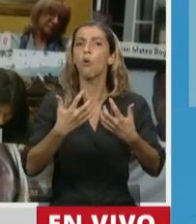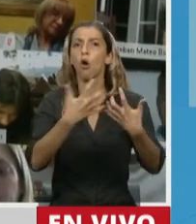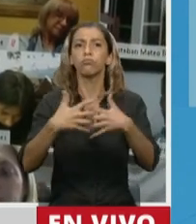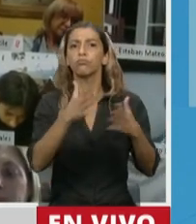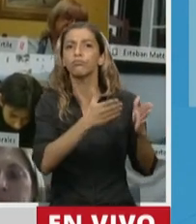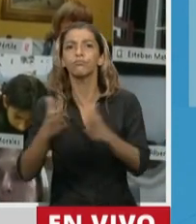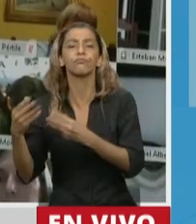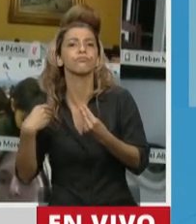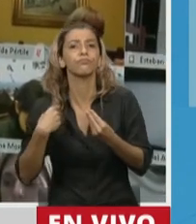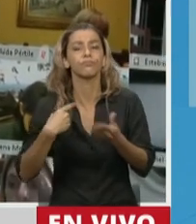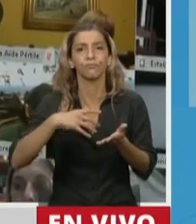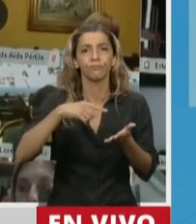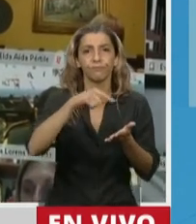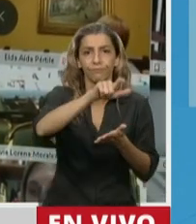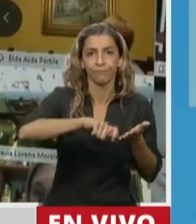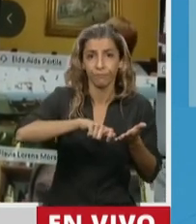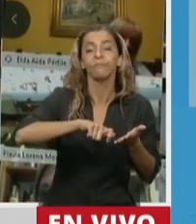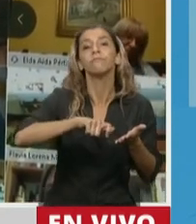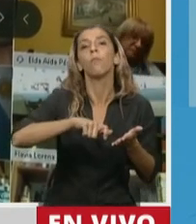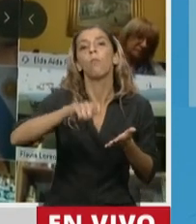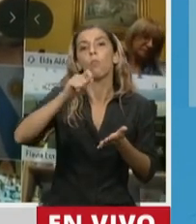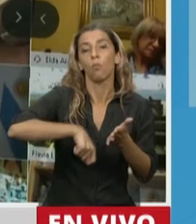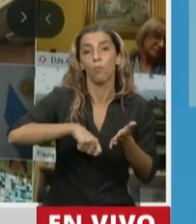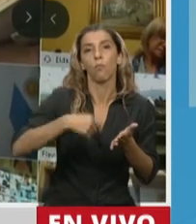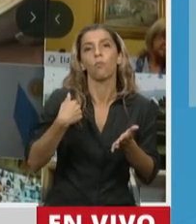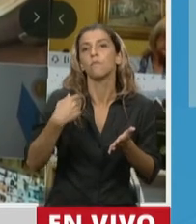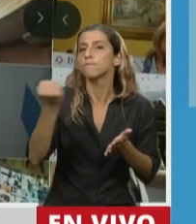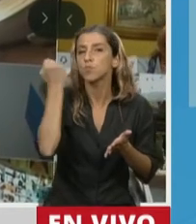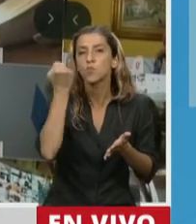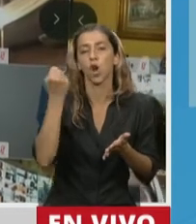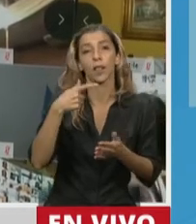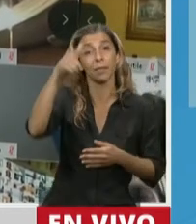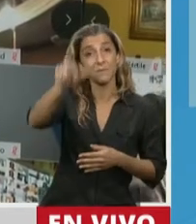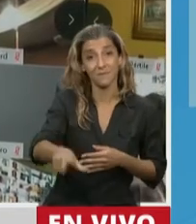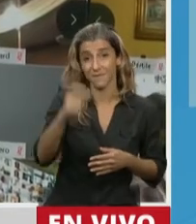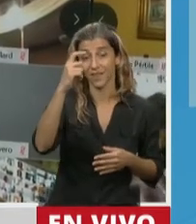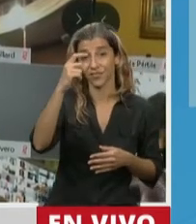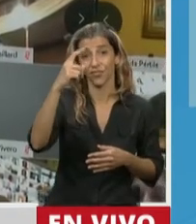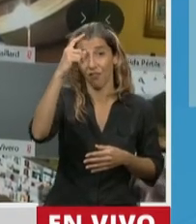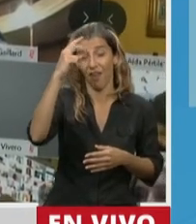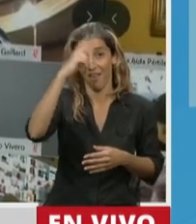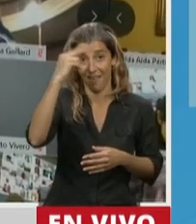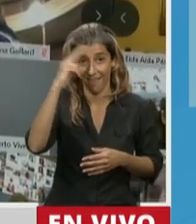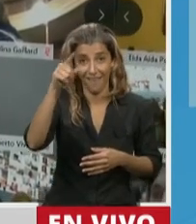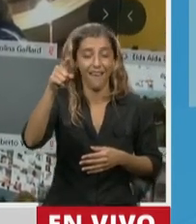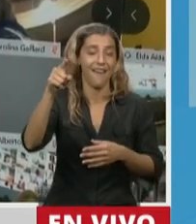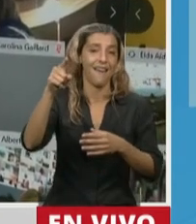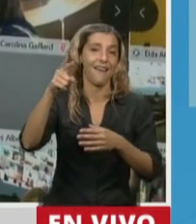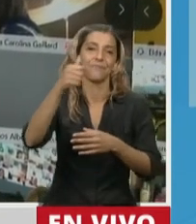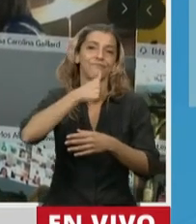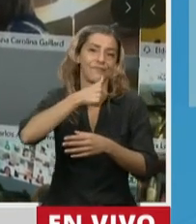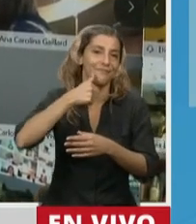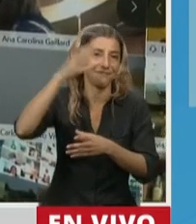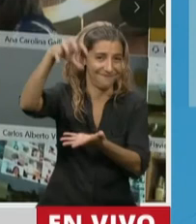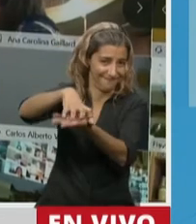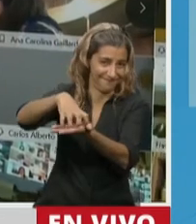con la firma digital del farmacéutico que lo recibe, me parece que eso es muy importante, con lo cual el farmacéutico debe